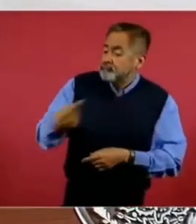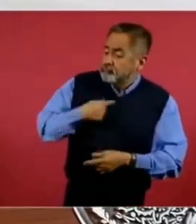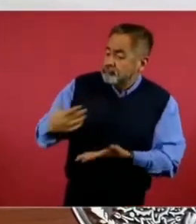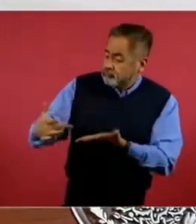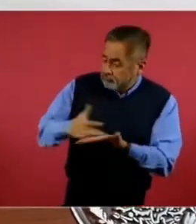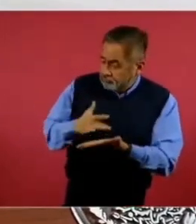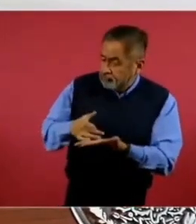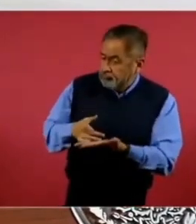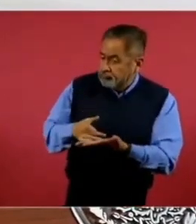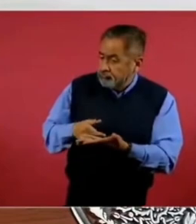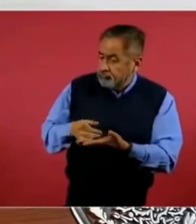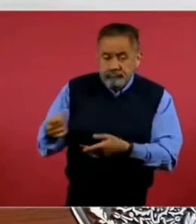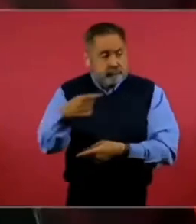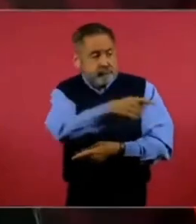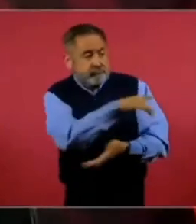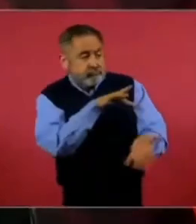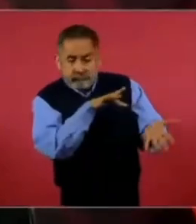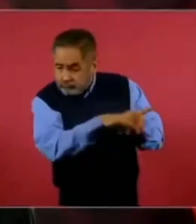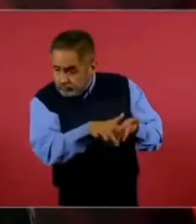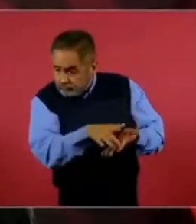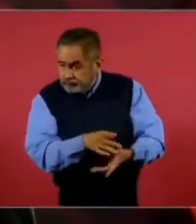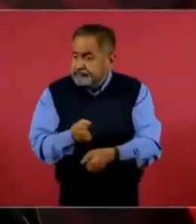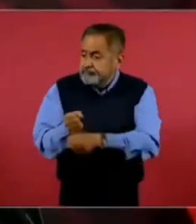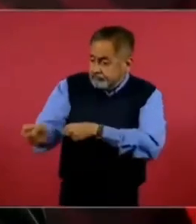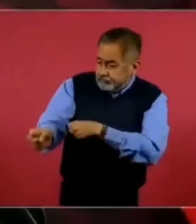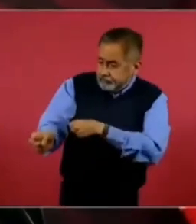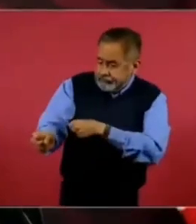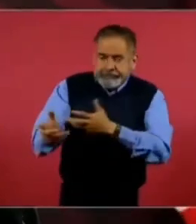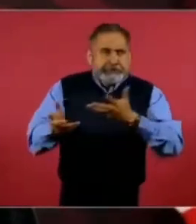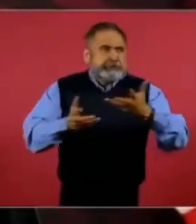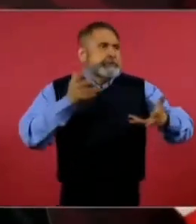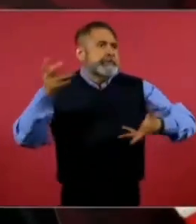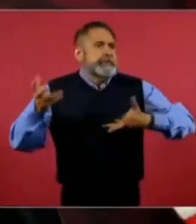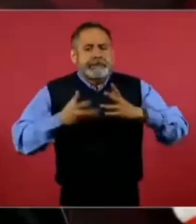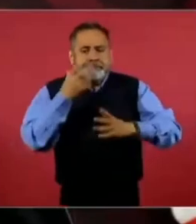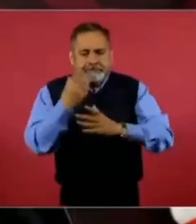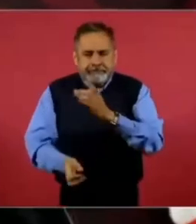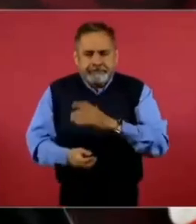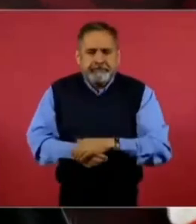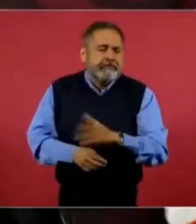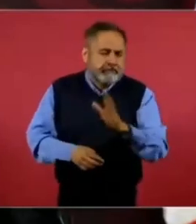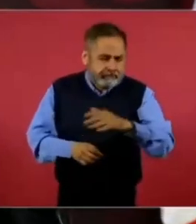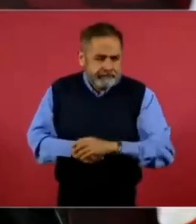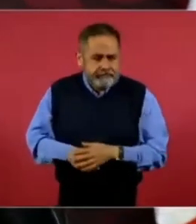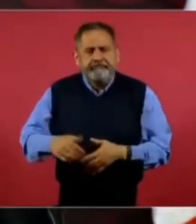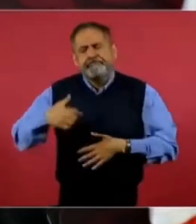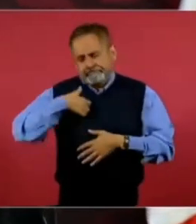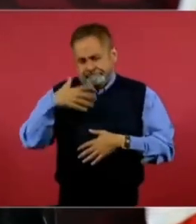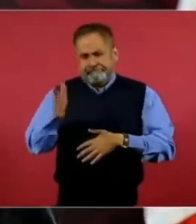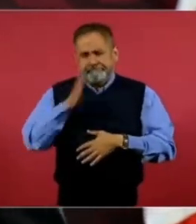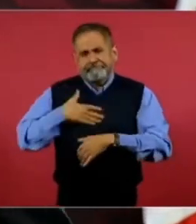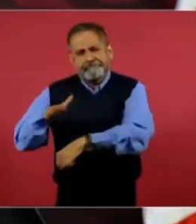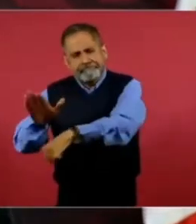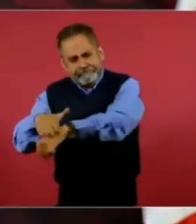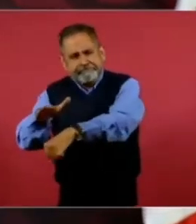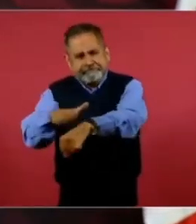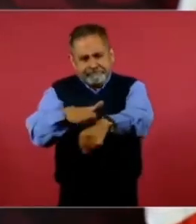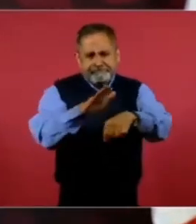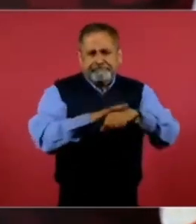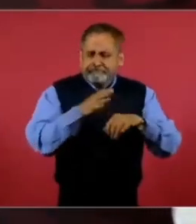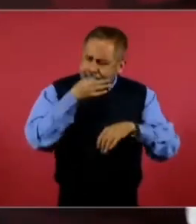Entonces, estamos trabajando. Aquí he hecho yo un llamado para que